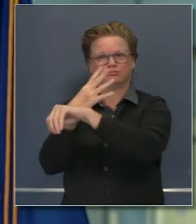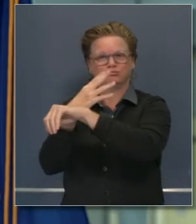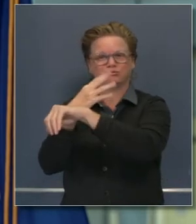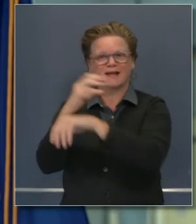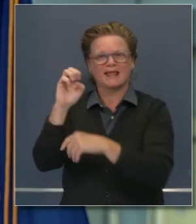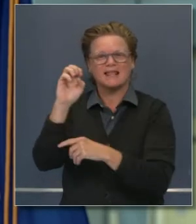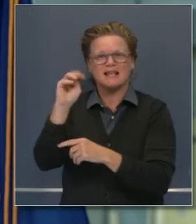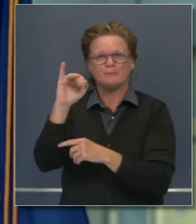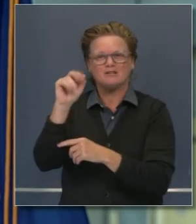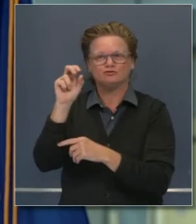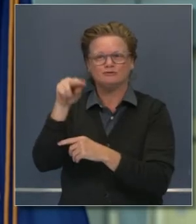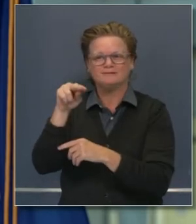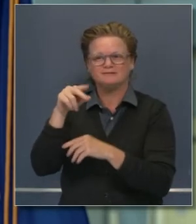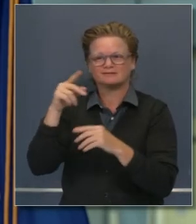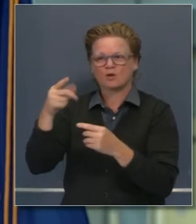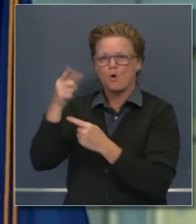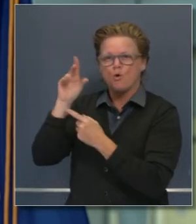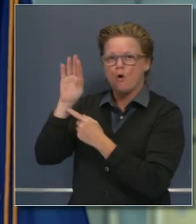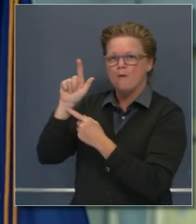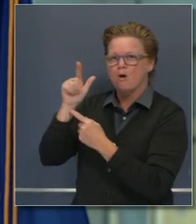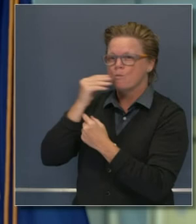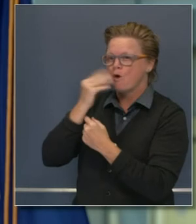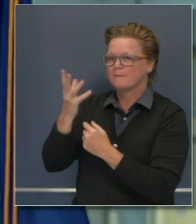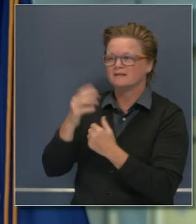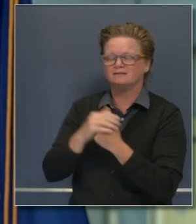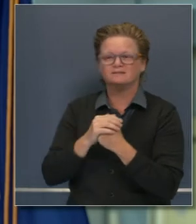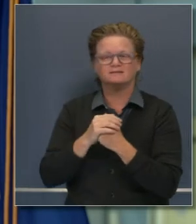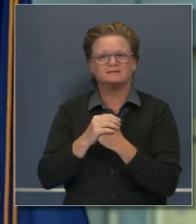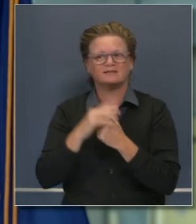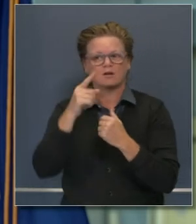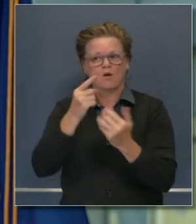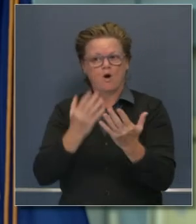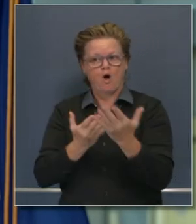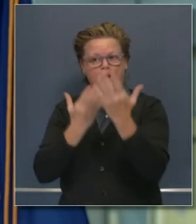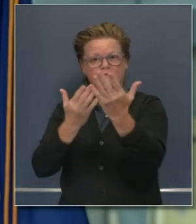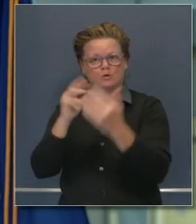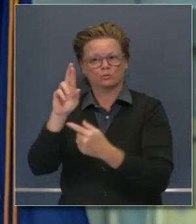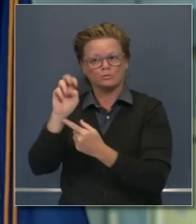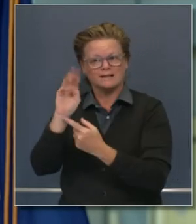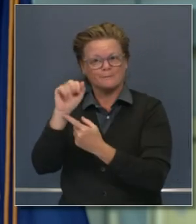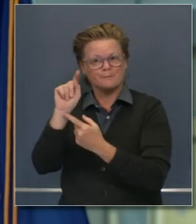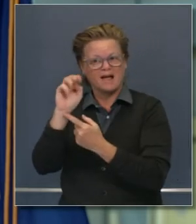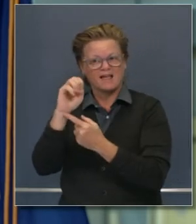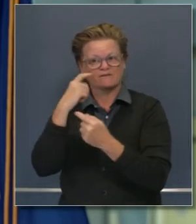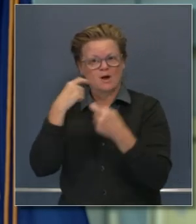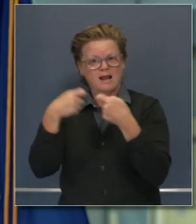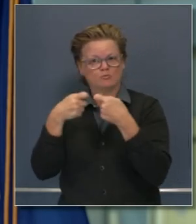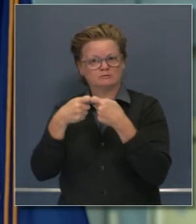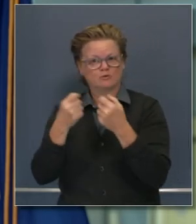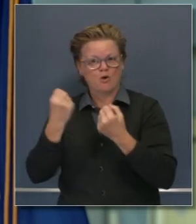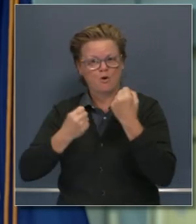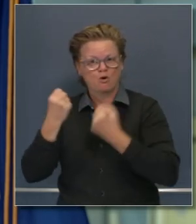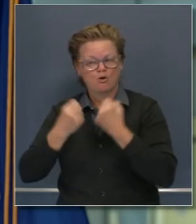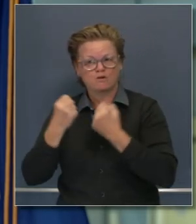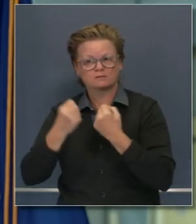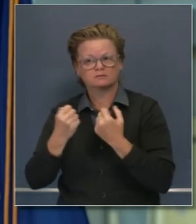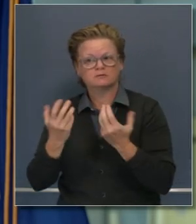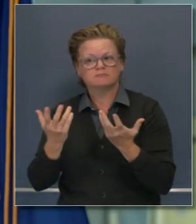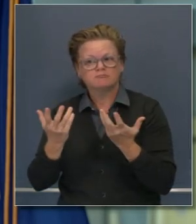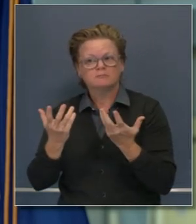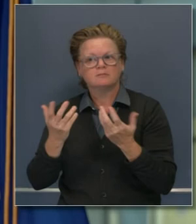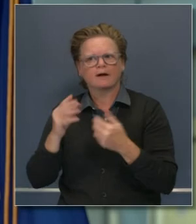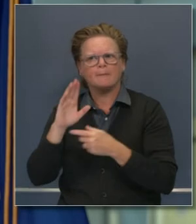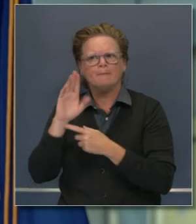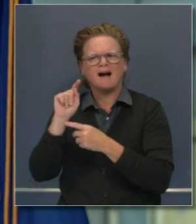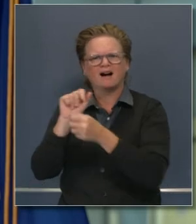climático, hemos visto que ustedes han brindado descuentos para los vehículos eléctricos. Ustedes